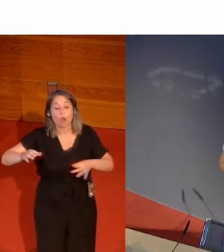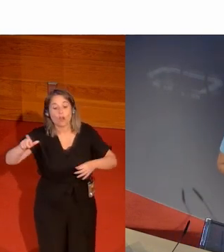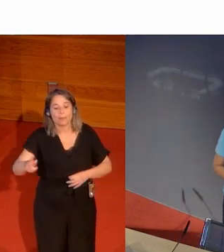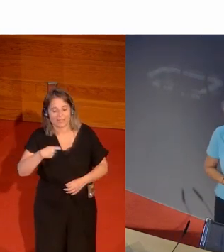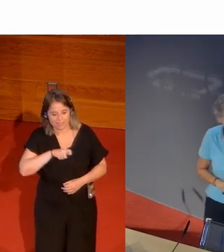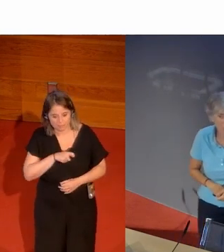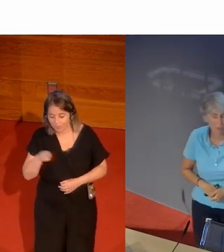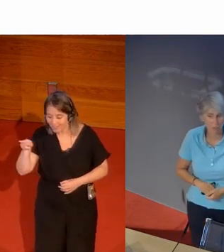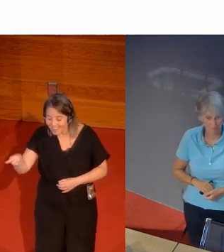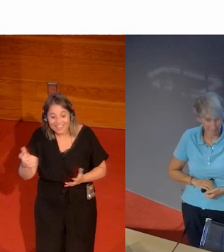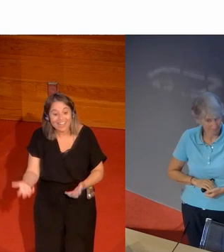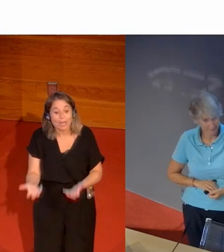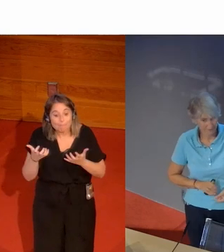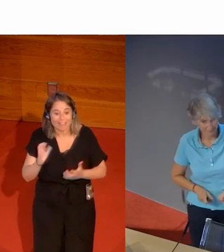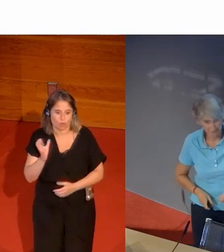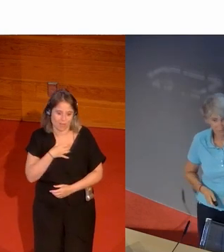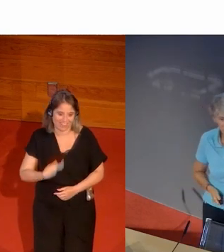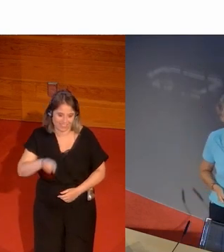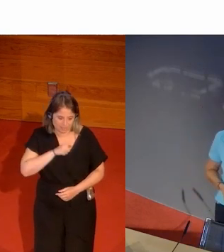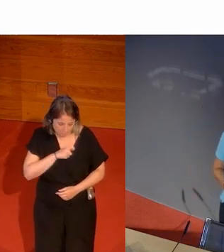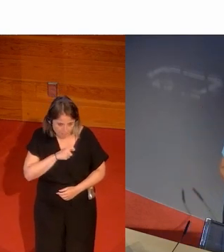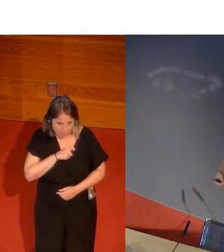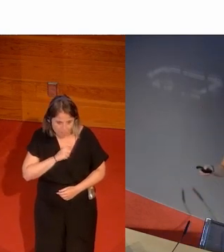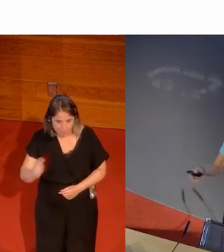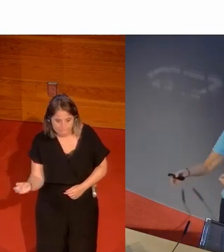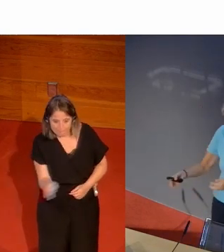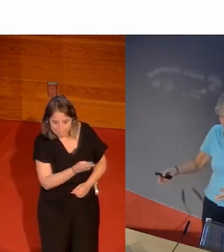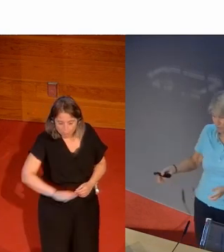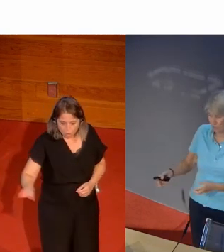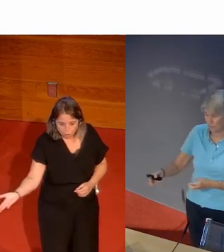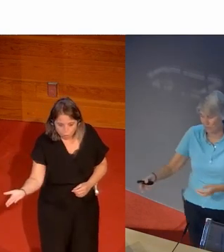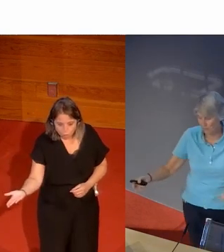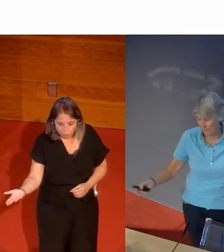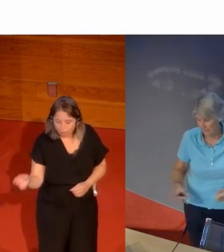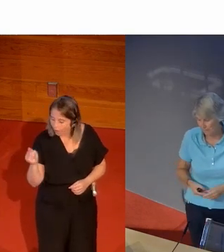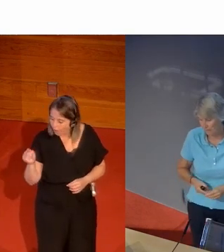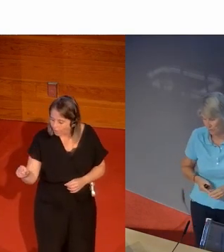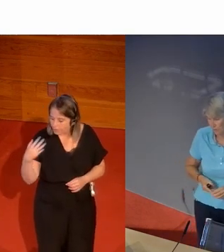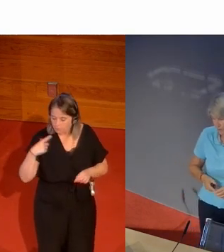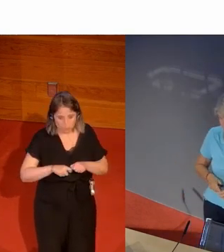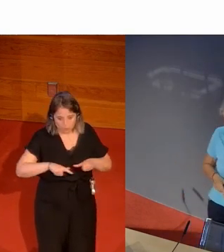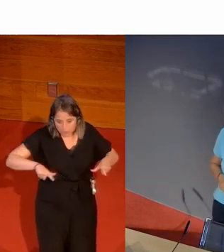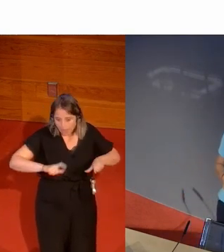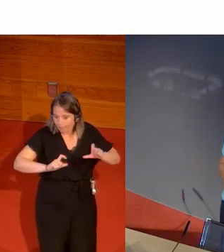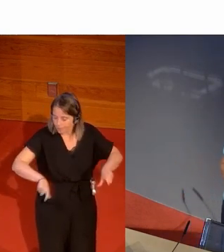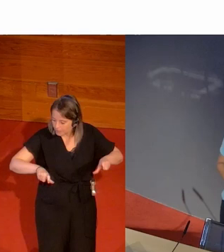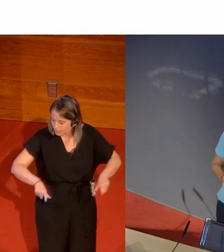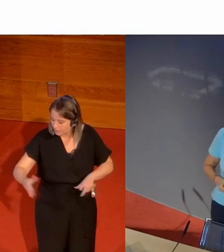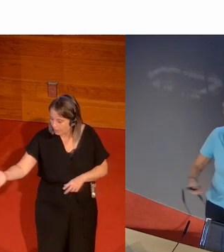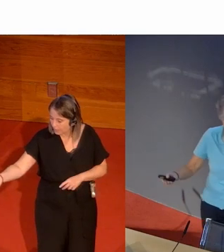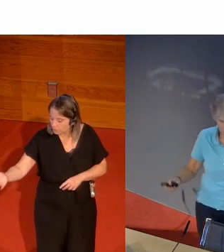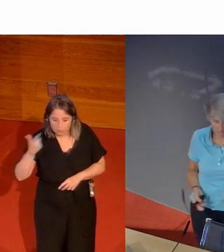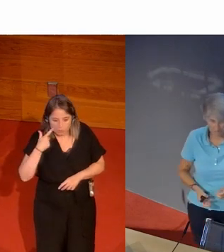es María Seau que era la campeona de España de tenis de mesa y estaba también disputando allí en la sala de recreo que tiene en los Juegos